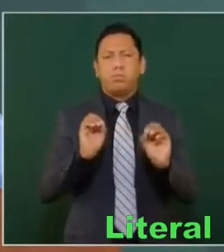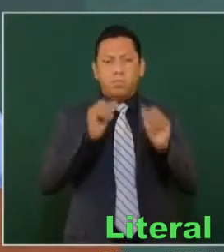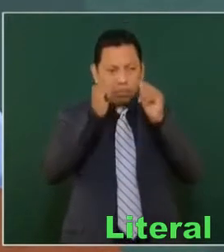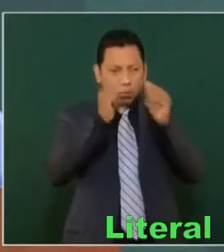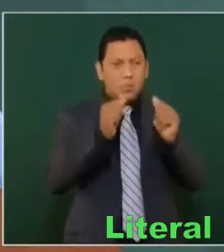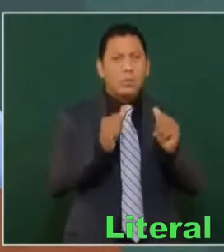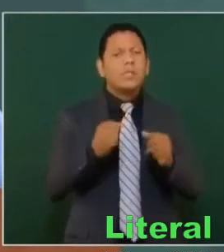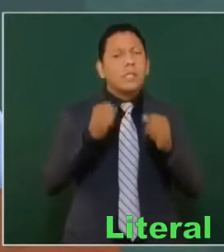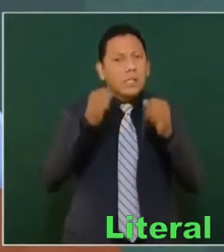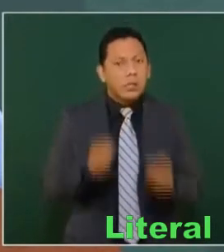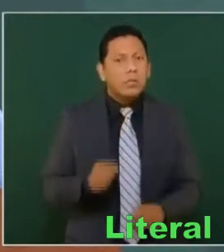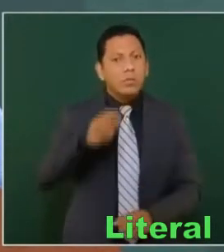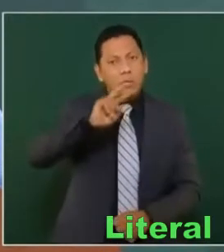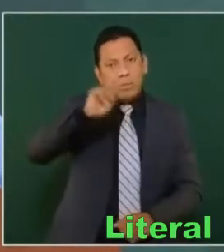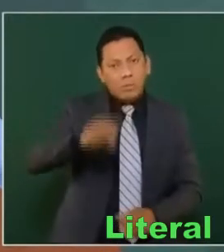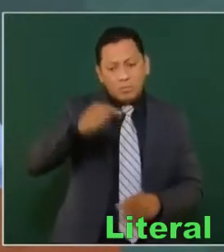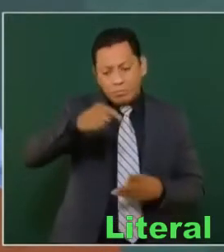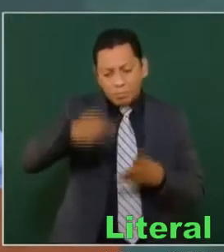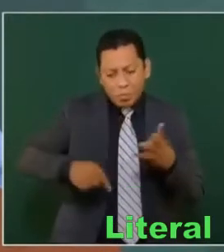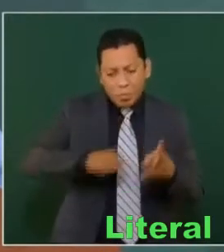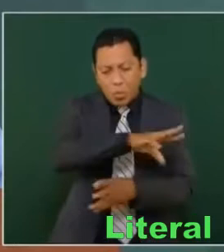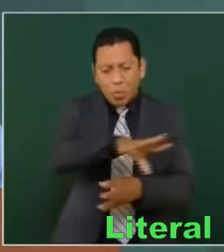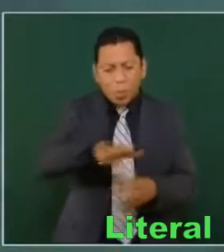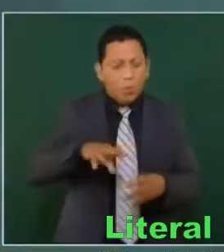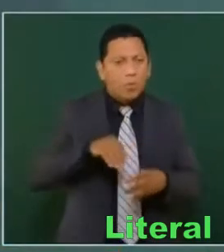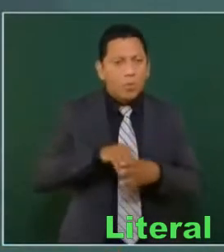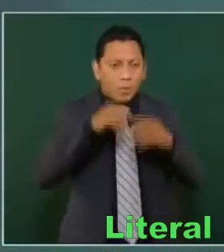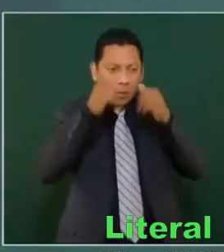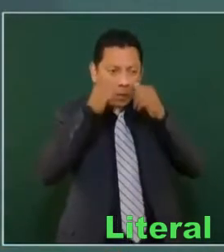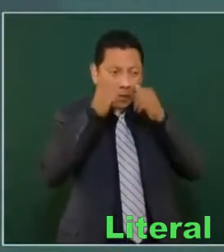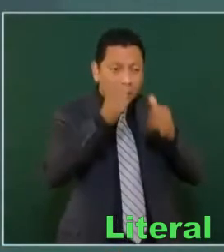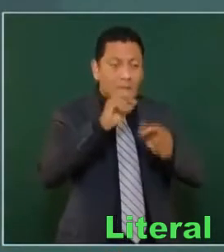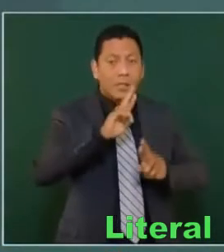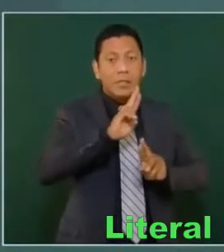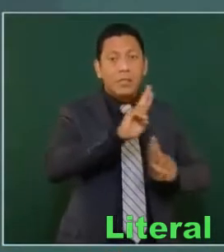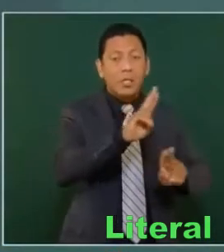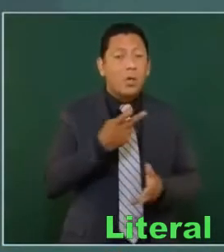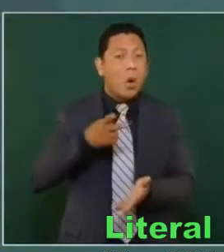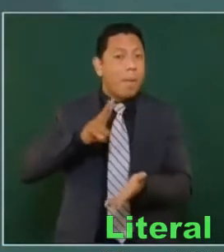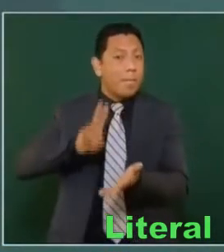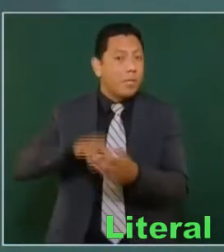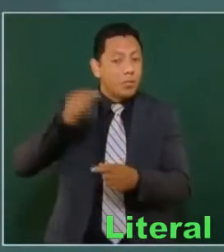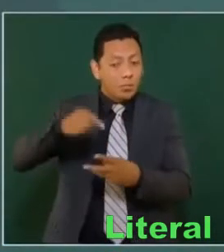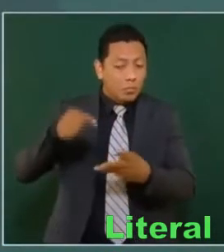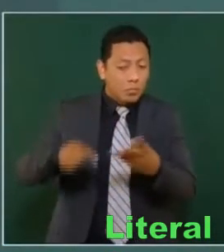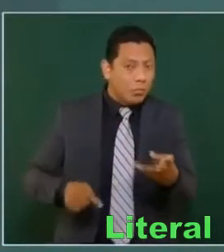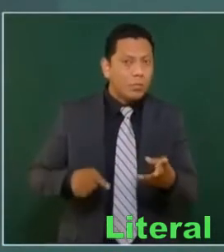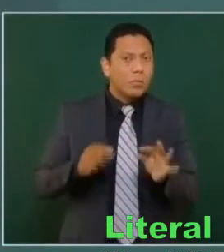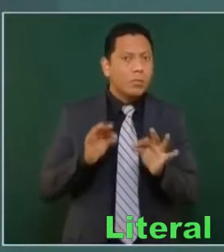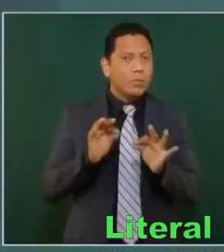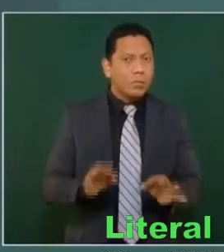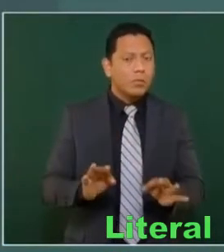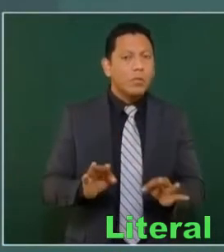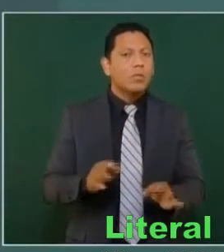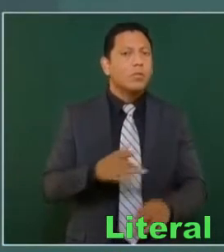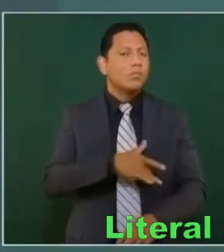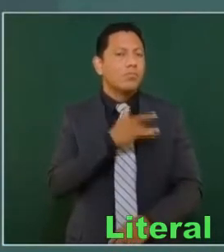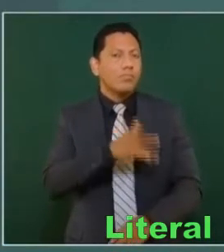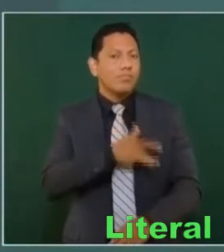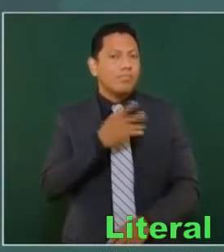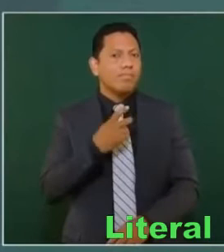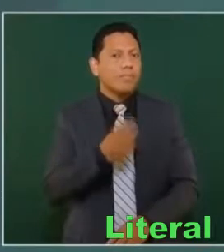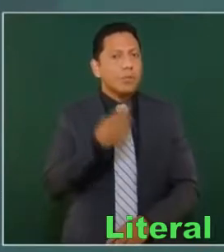convicciones democráticas y los valores que nos guían, que nos mueven